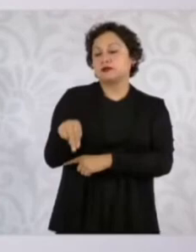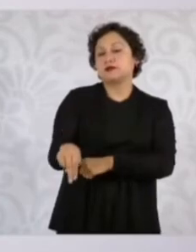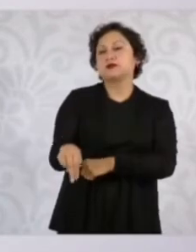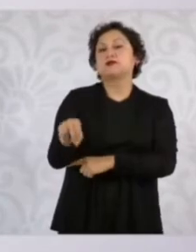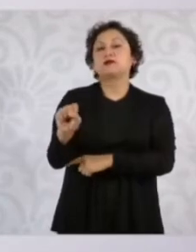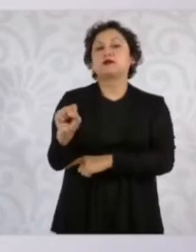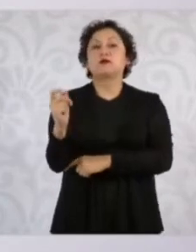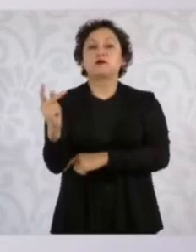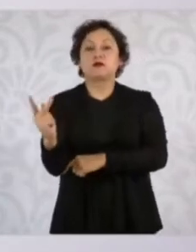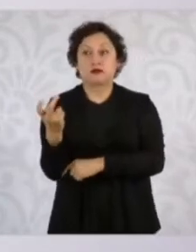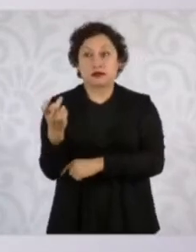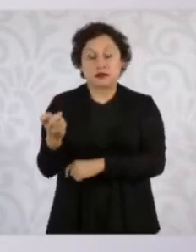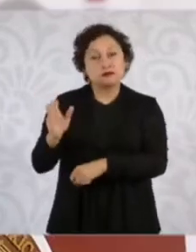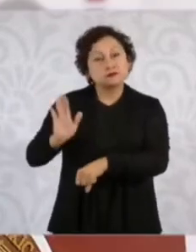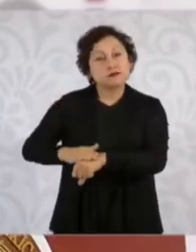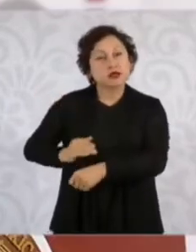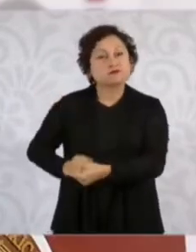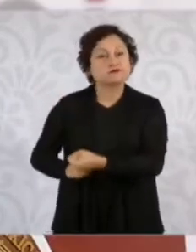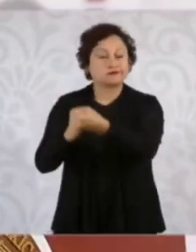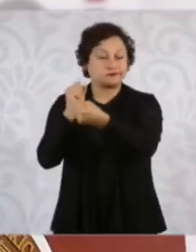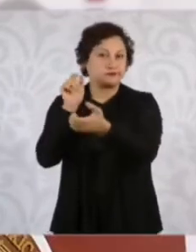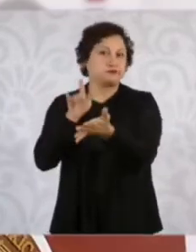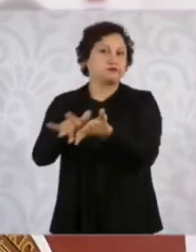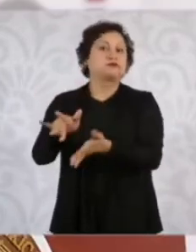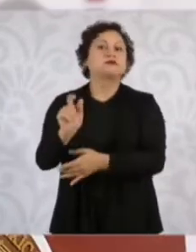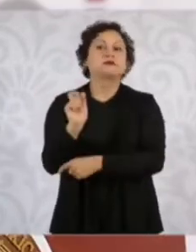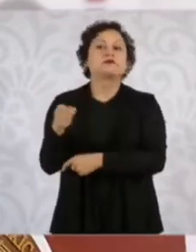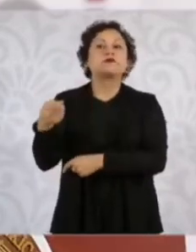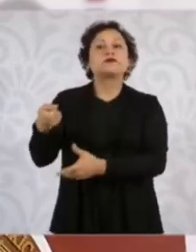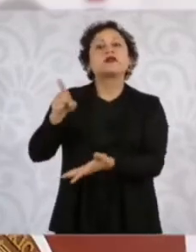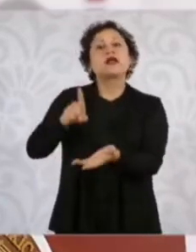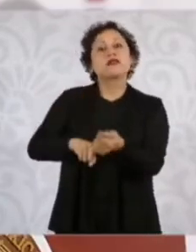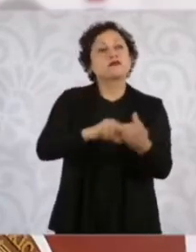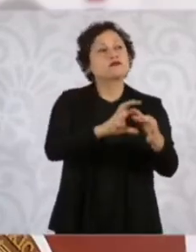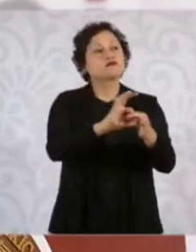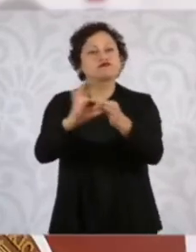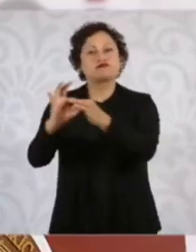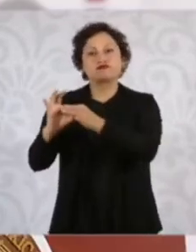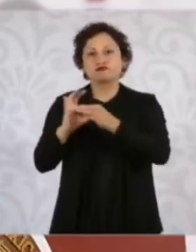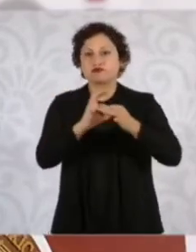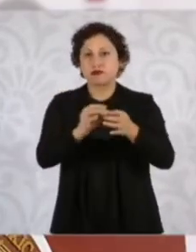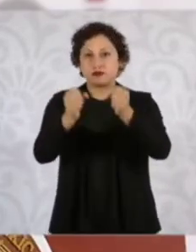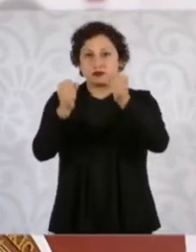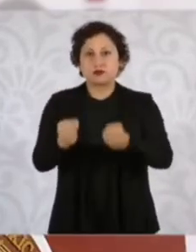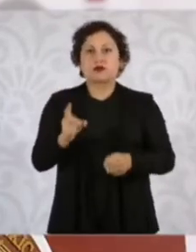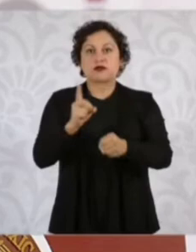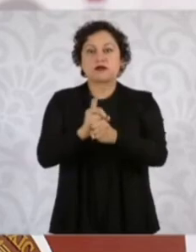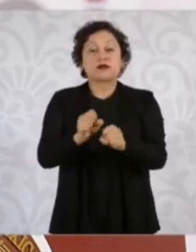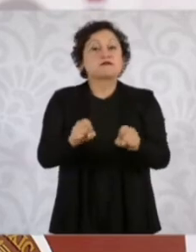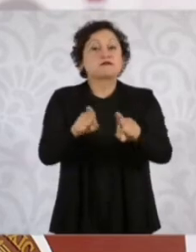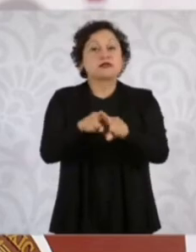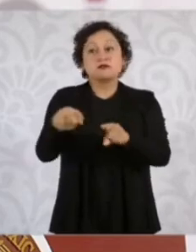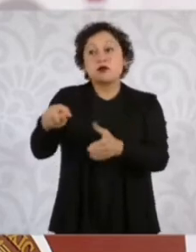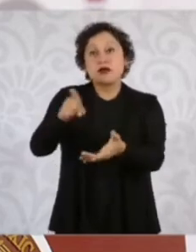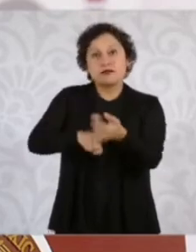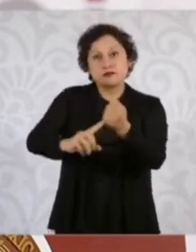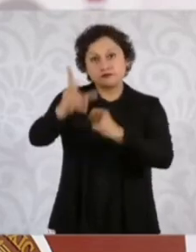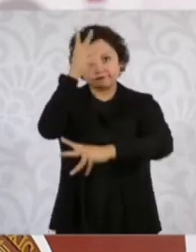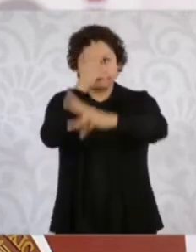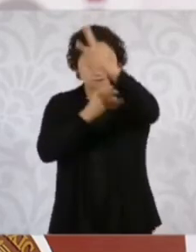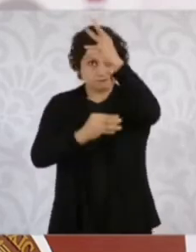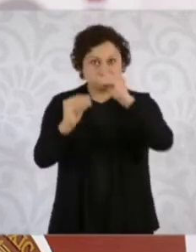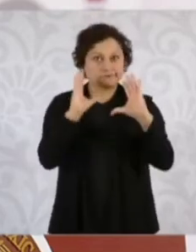con la implementación de una Academia Nacional de Seguridad donde se homologuen los planes y programas de estudio, así como para la impartición de